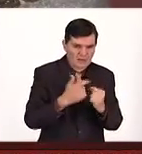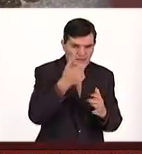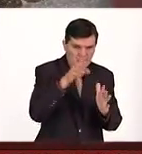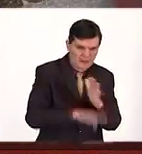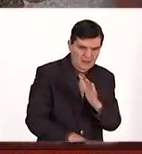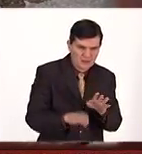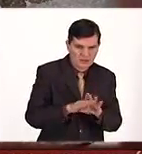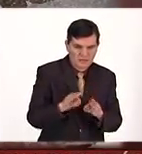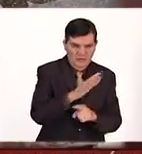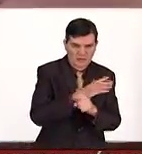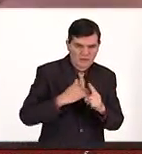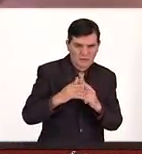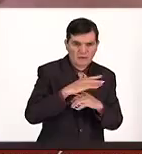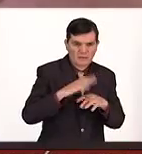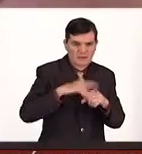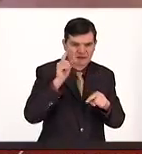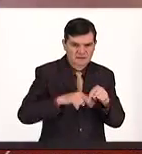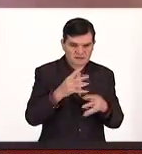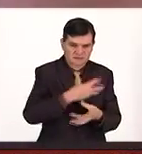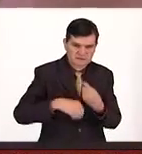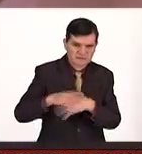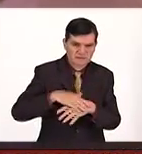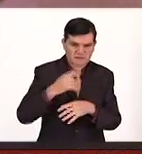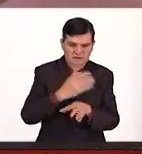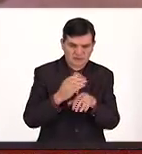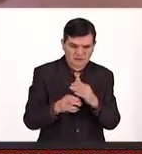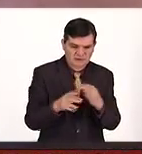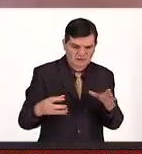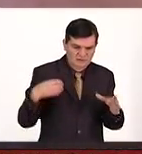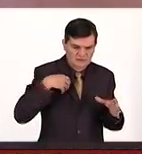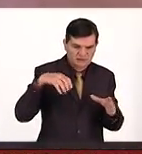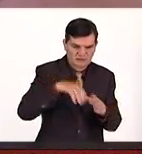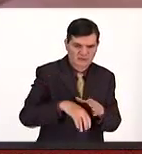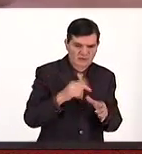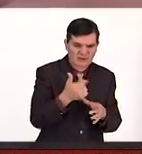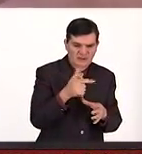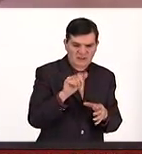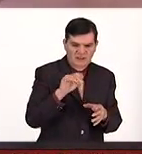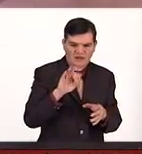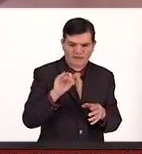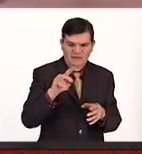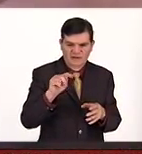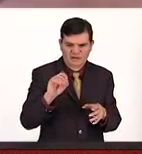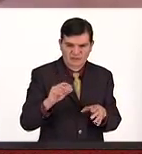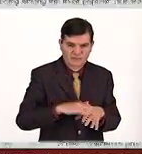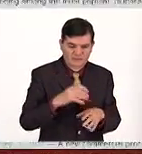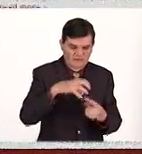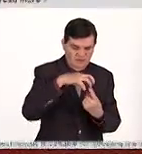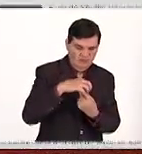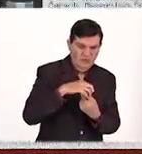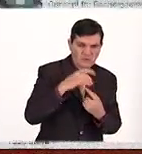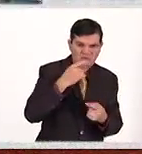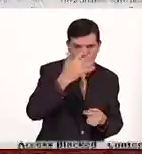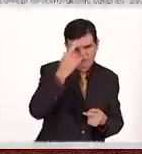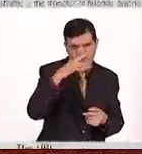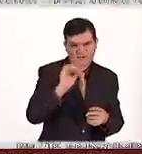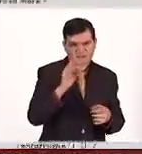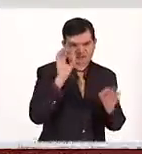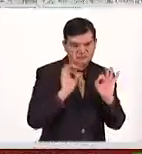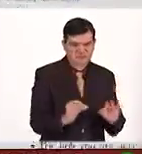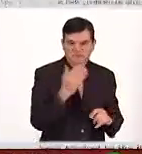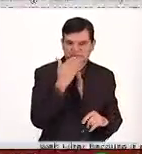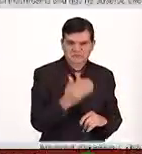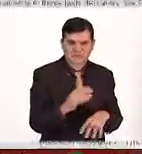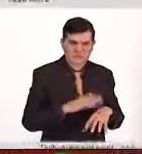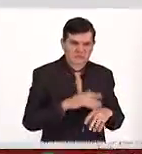barato y ecológico para sustituir un componente de las baterías que es el grafito. Y pues el hongo portobelo resultó ideal